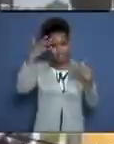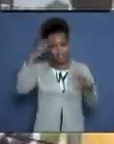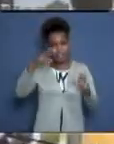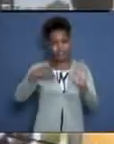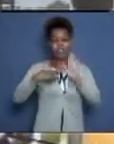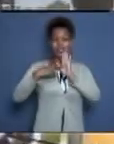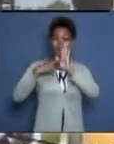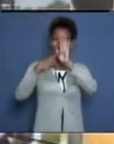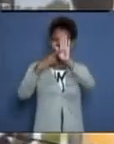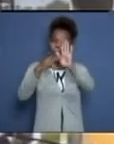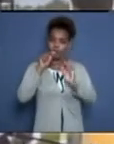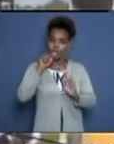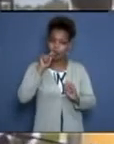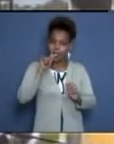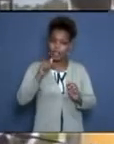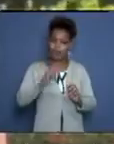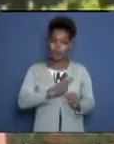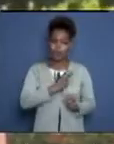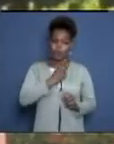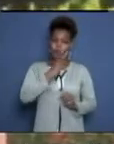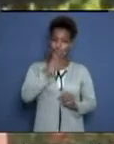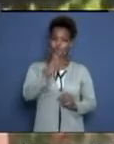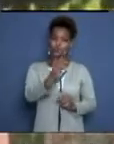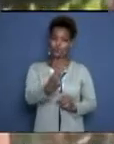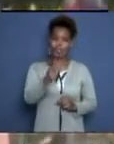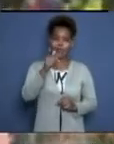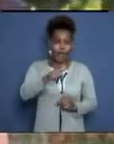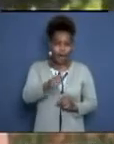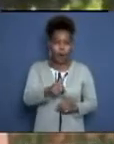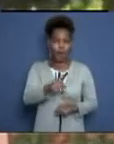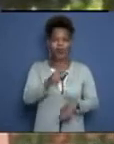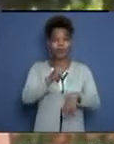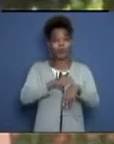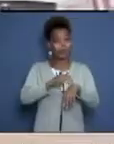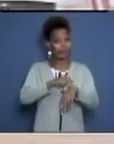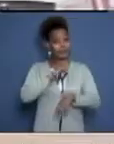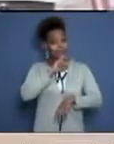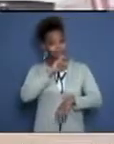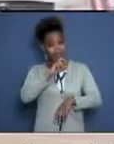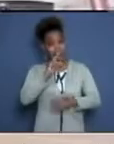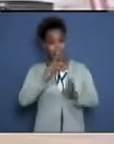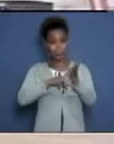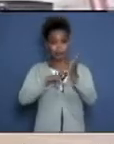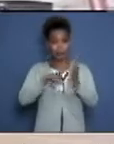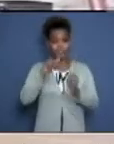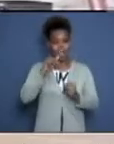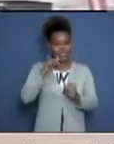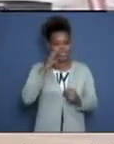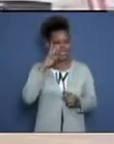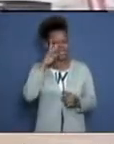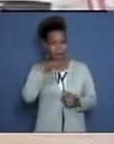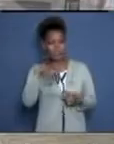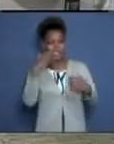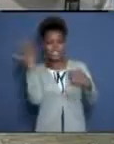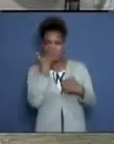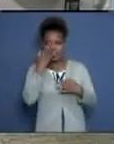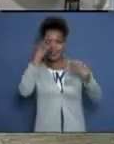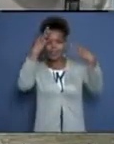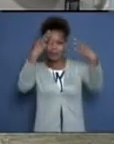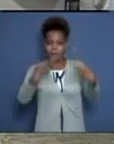que han dado el paso al frente en un momento tan decisivo que está viviendo nuestra provincia. Aquí se conocen a los verdaderos holguineros y a los